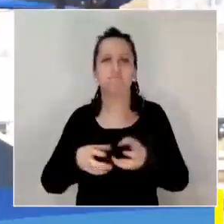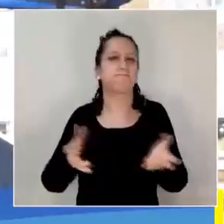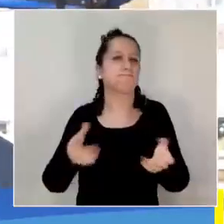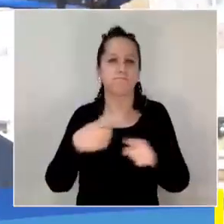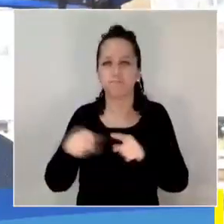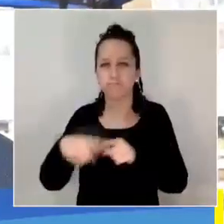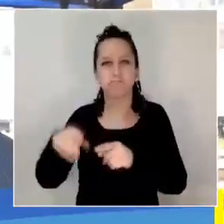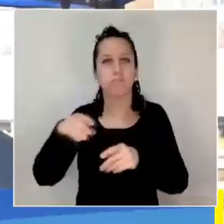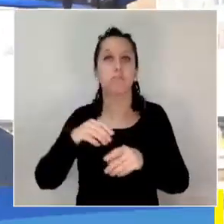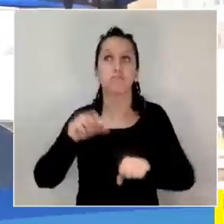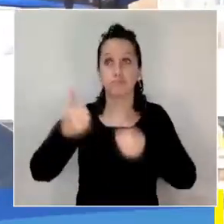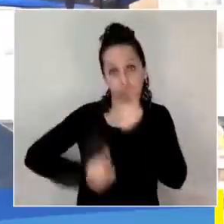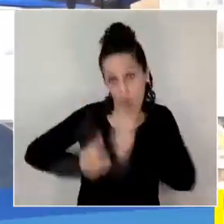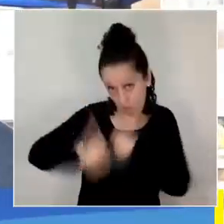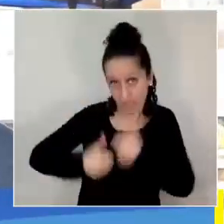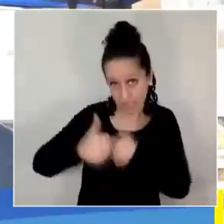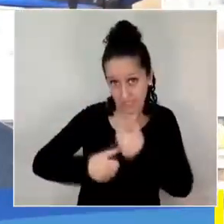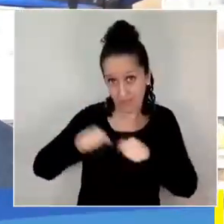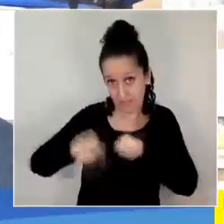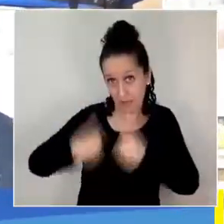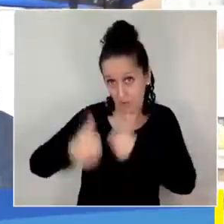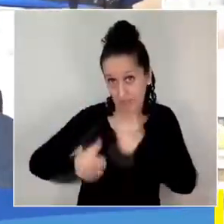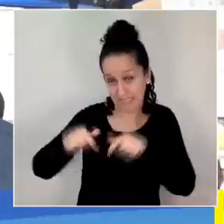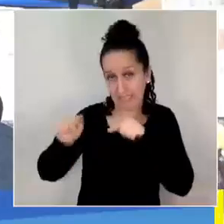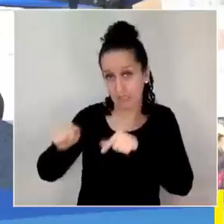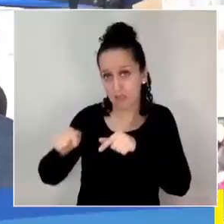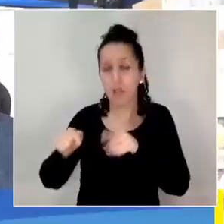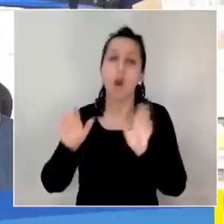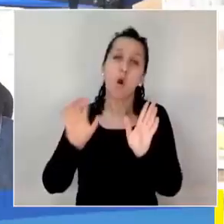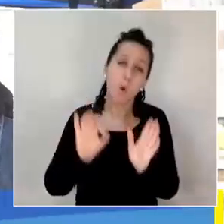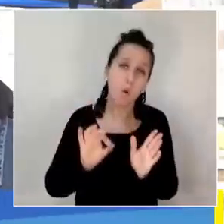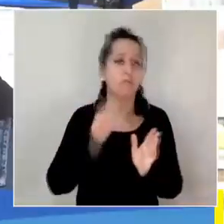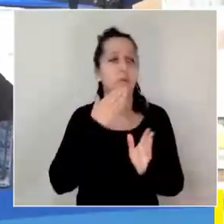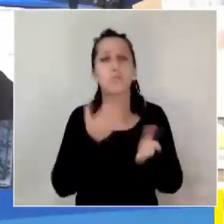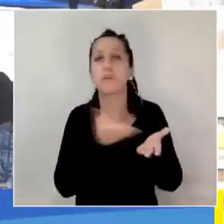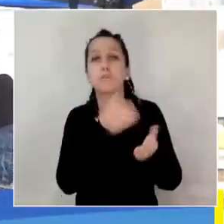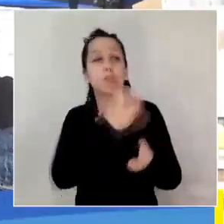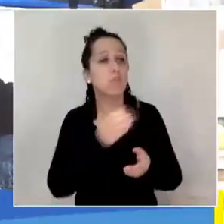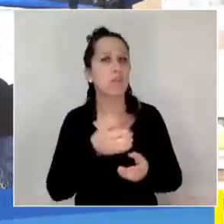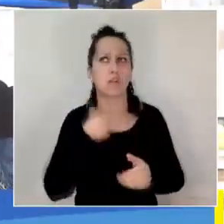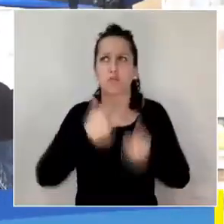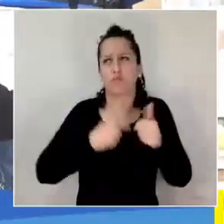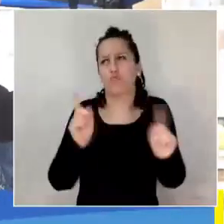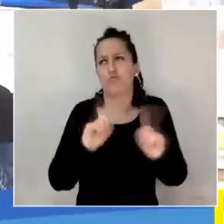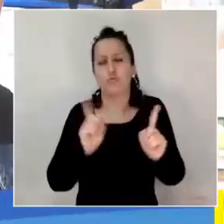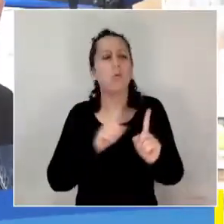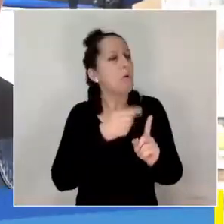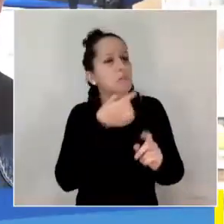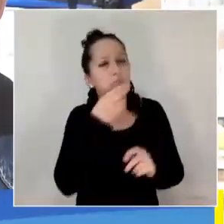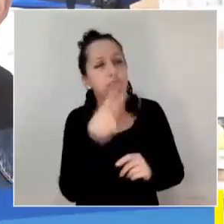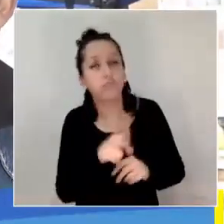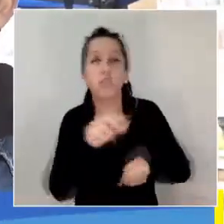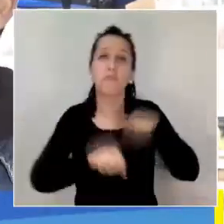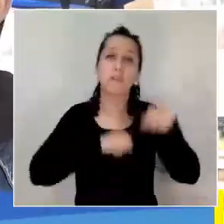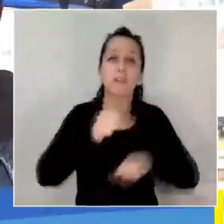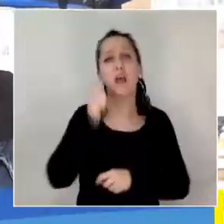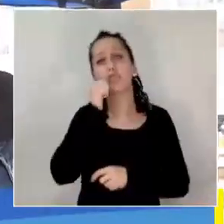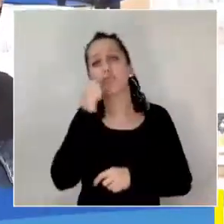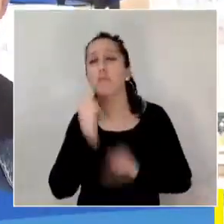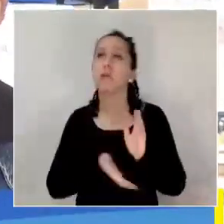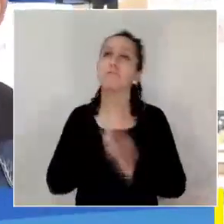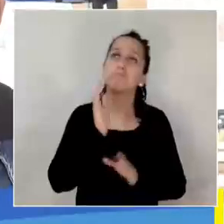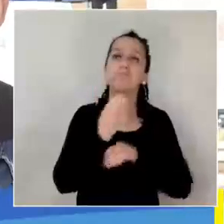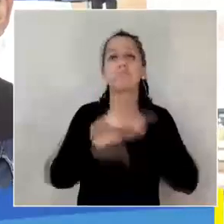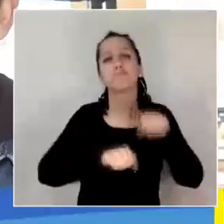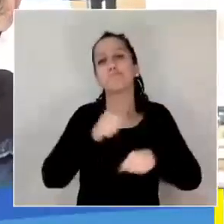ciclismo de competición, principalmente, pero no dejan de lado a las personas que andan de ciclismo de manera recreativa, en su día a día,